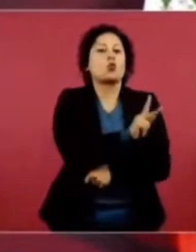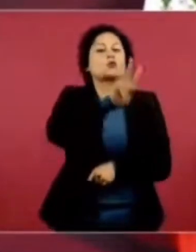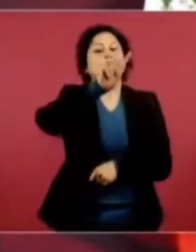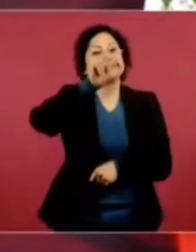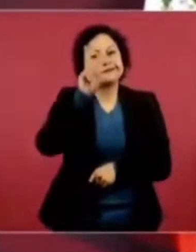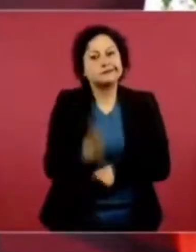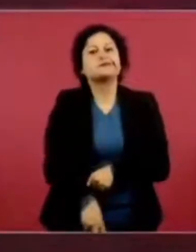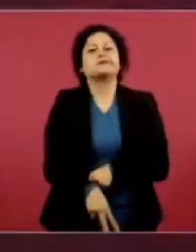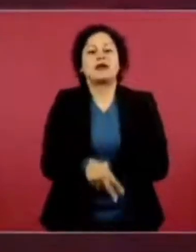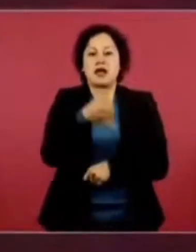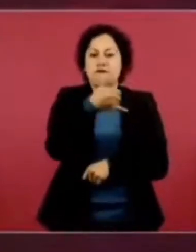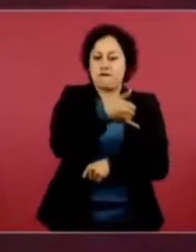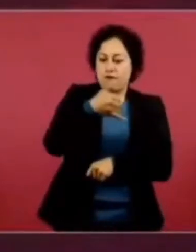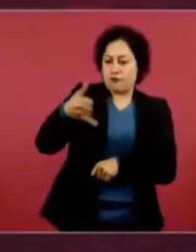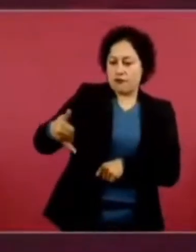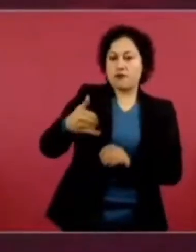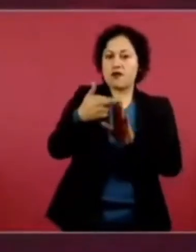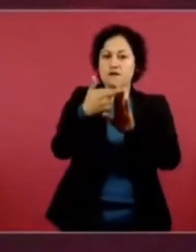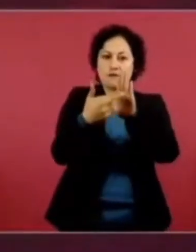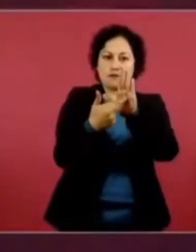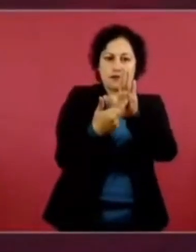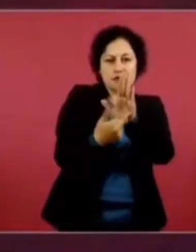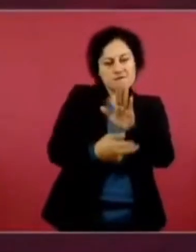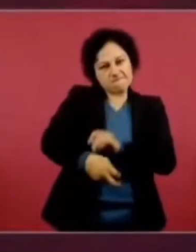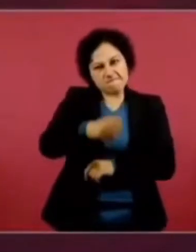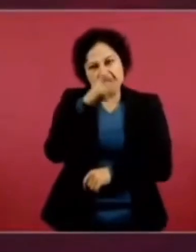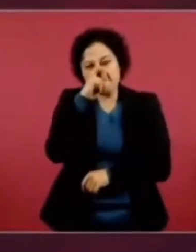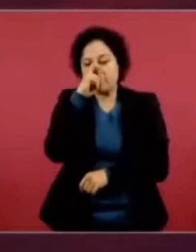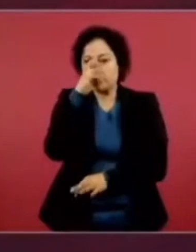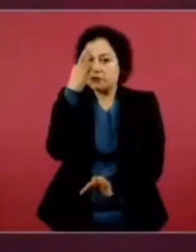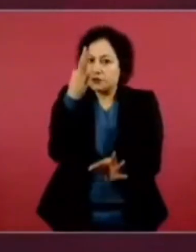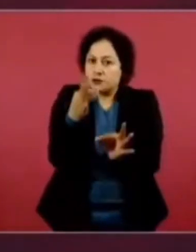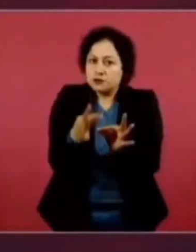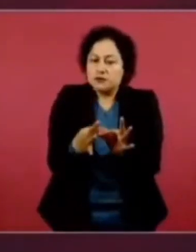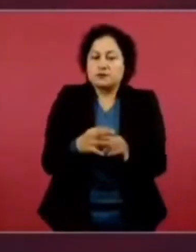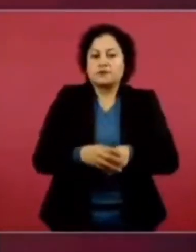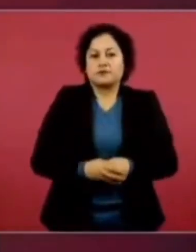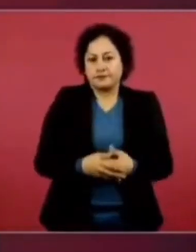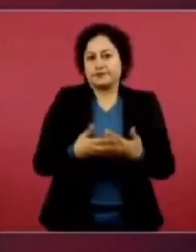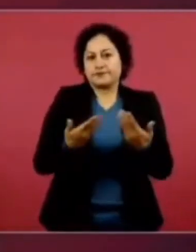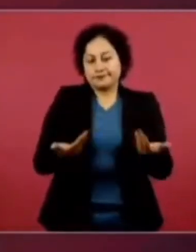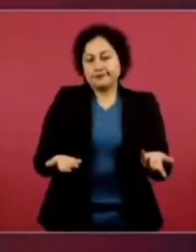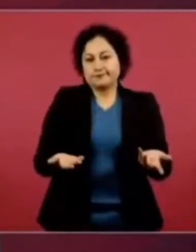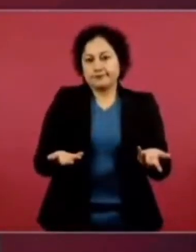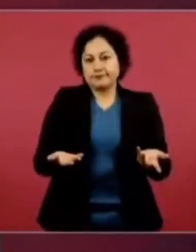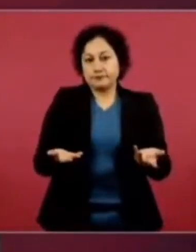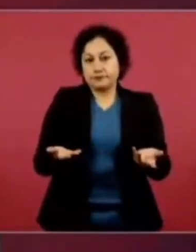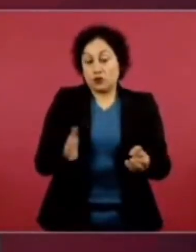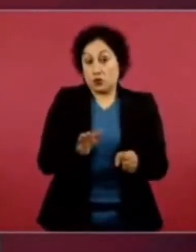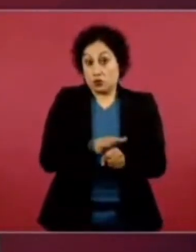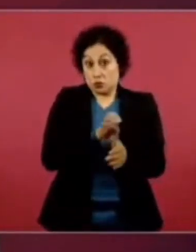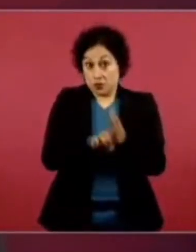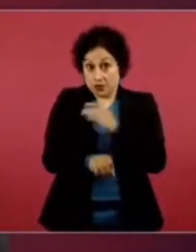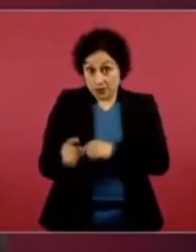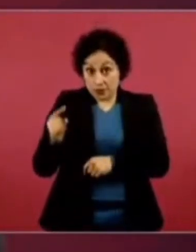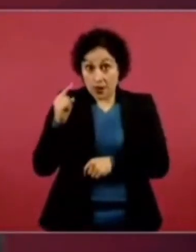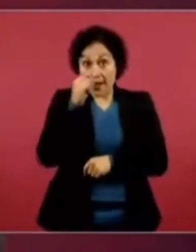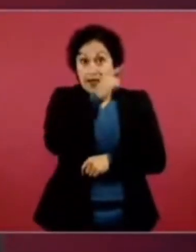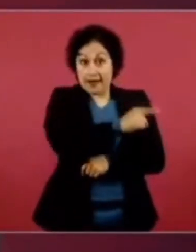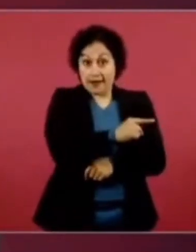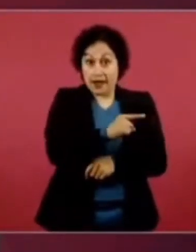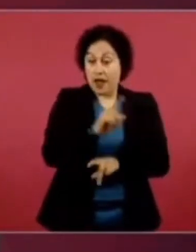InfoNavit. No entregaba, todavía no entrega crédito si no